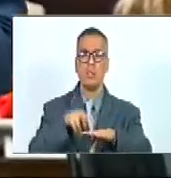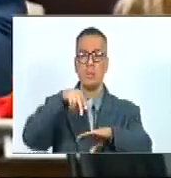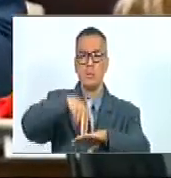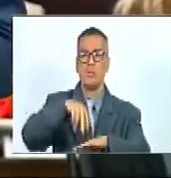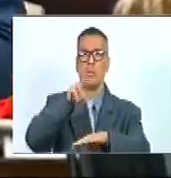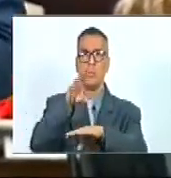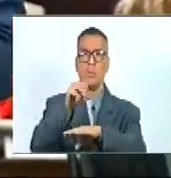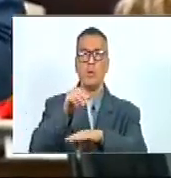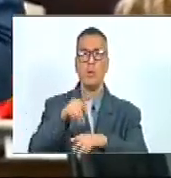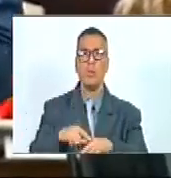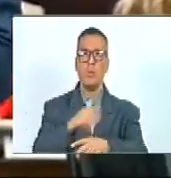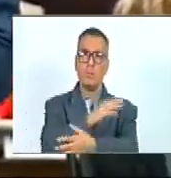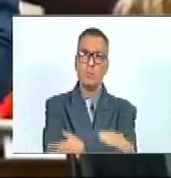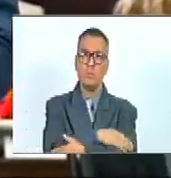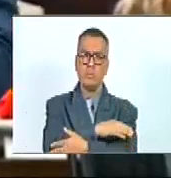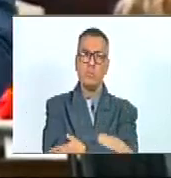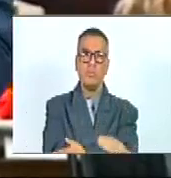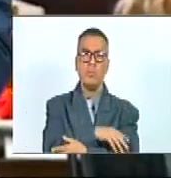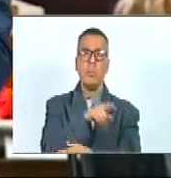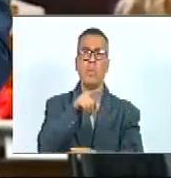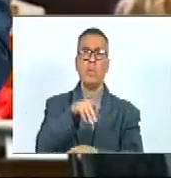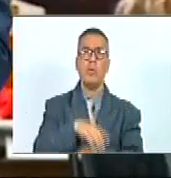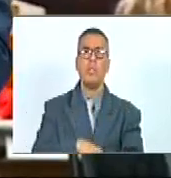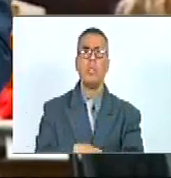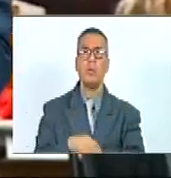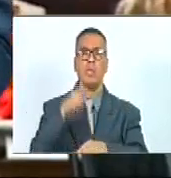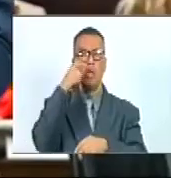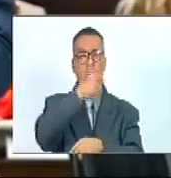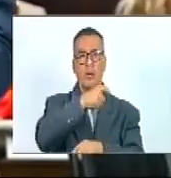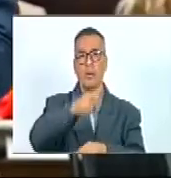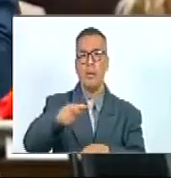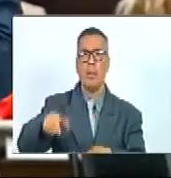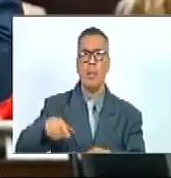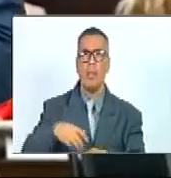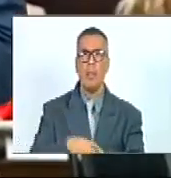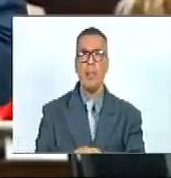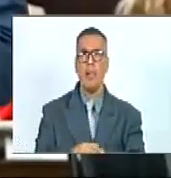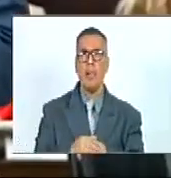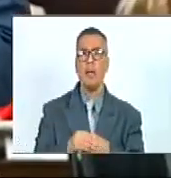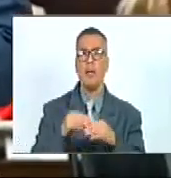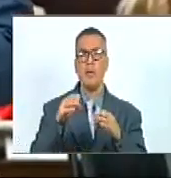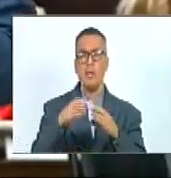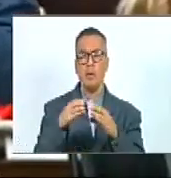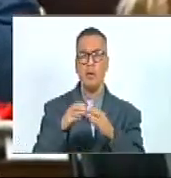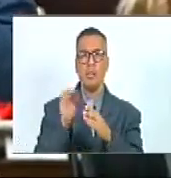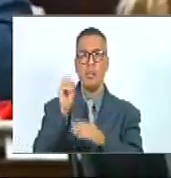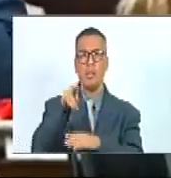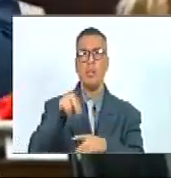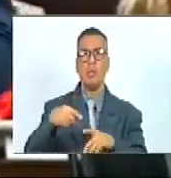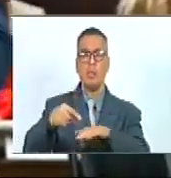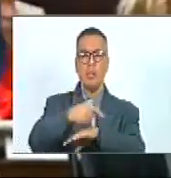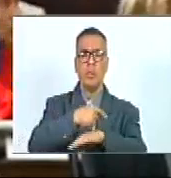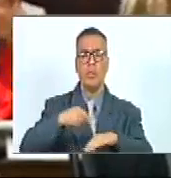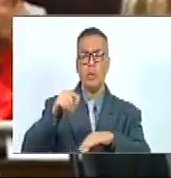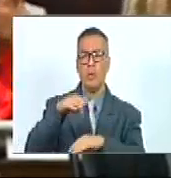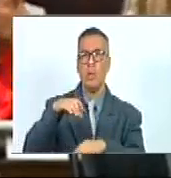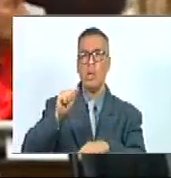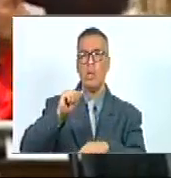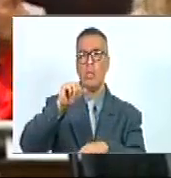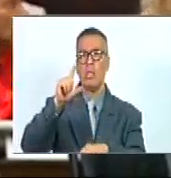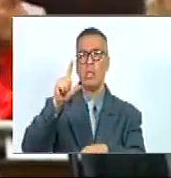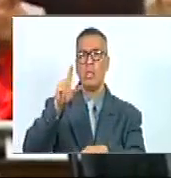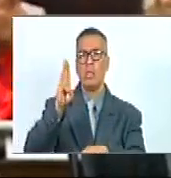la felicitación al pueblo al parlamento y al gobierno Azerbaiyán